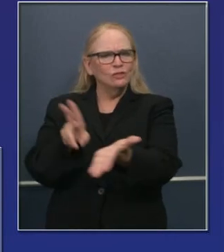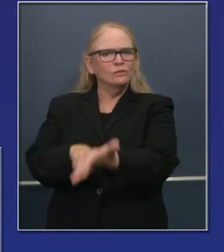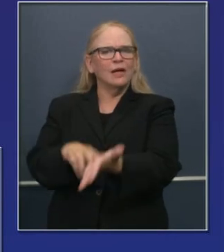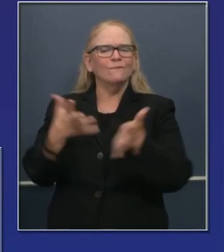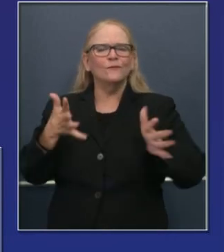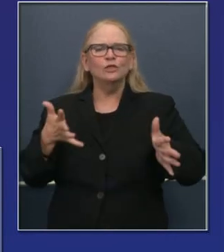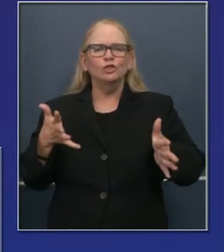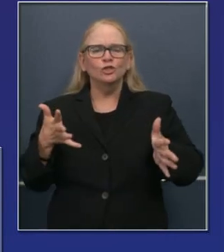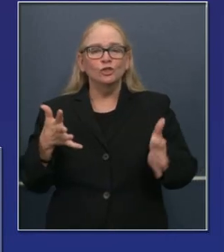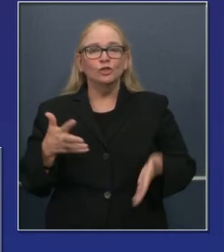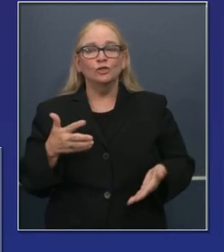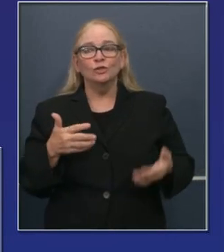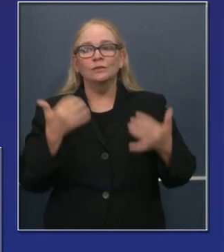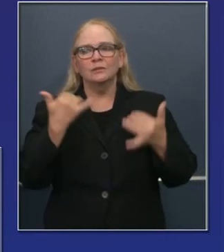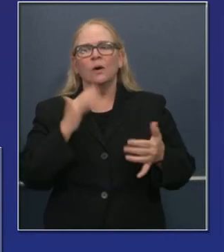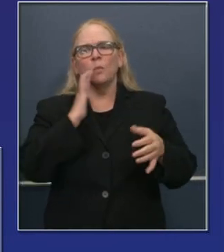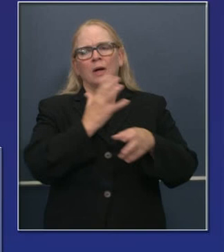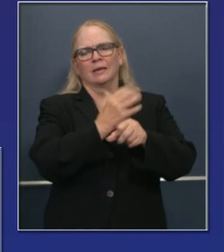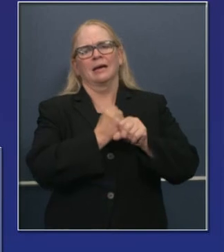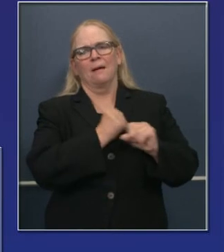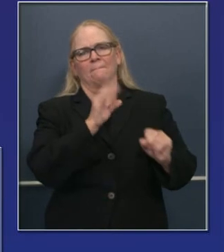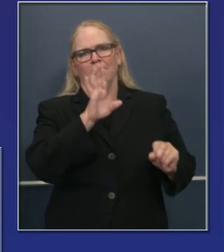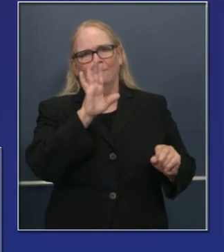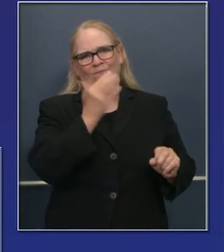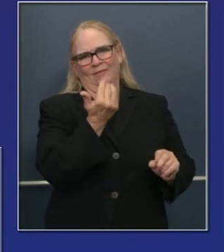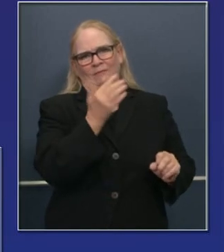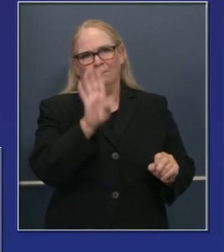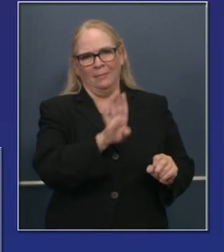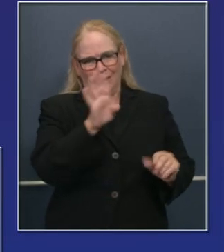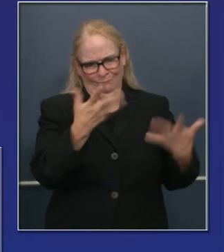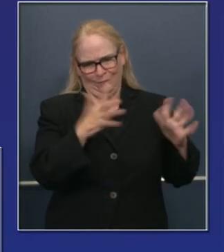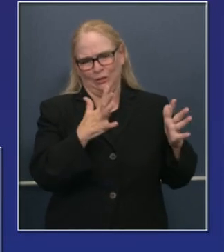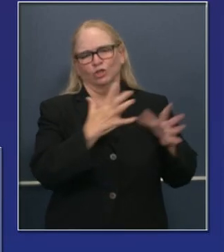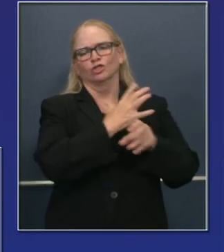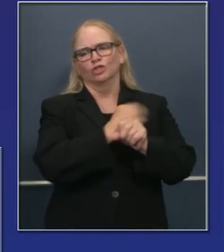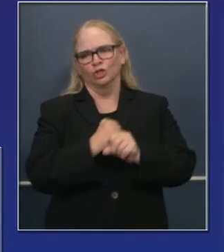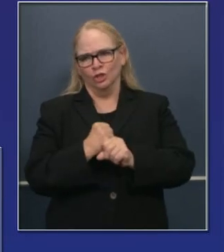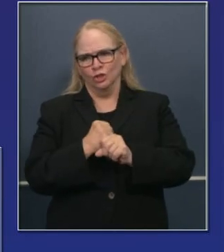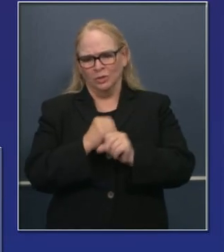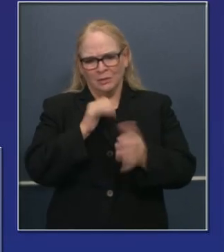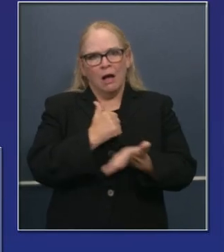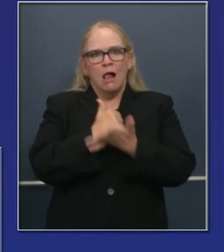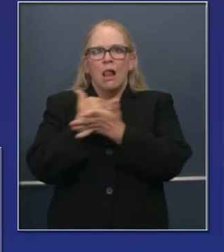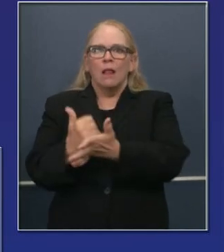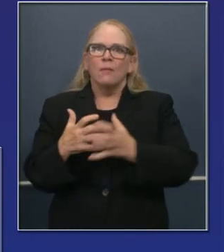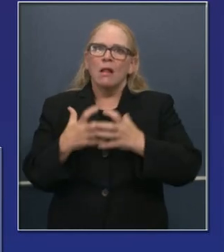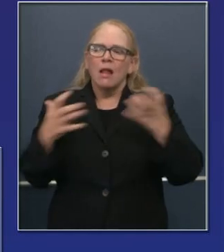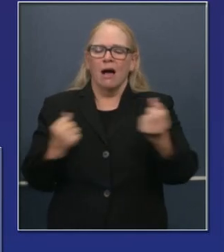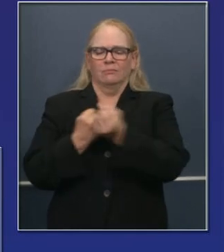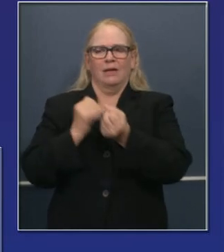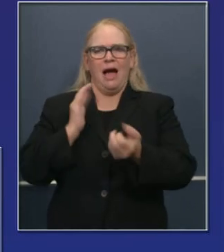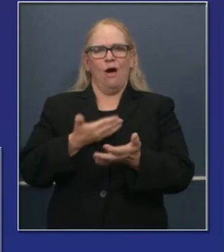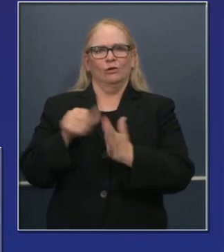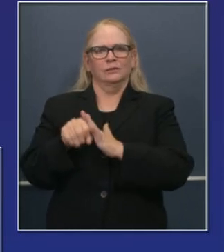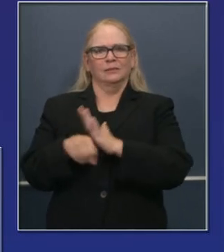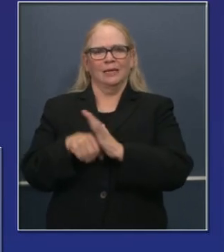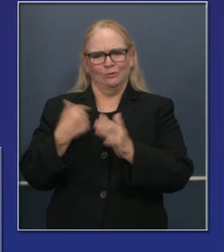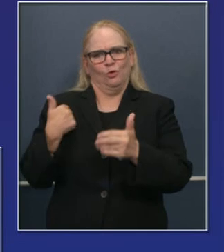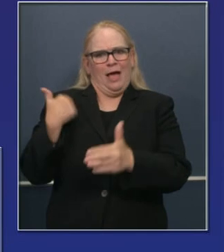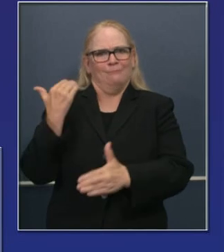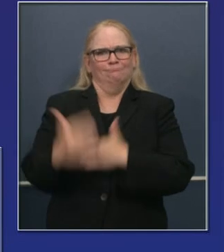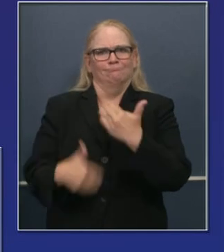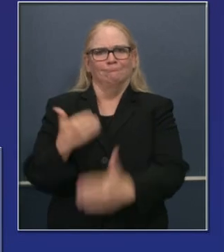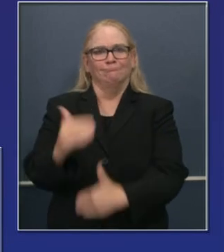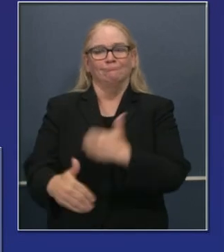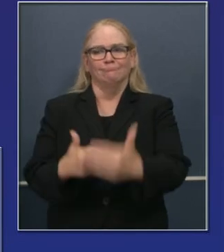más de 15 mil millones de dólares, estamos muy agradecidos por ese apoyo que es fundamental, instrumental, para